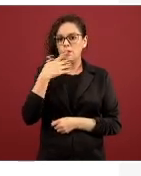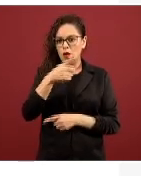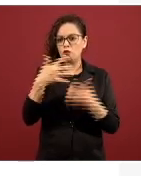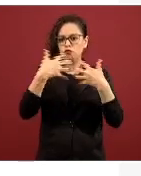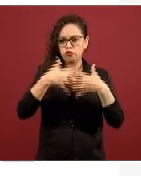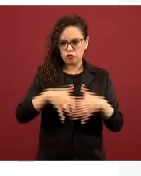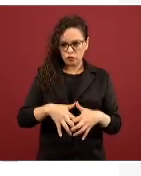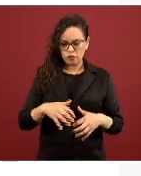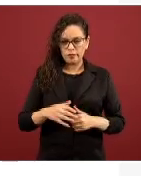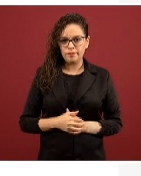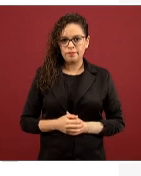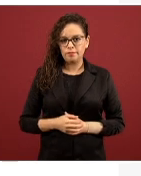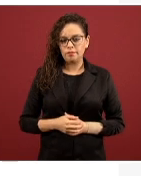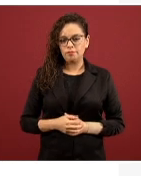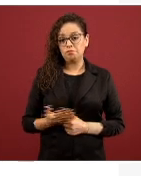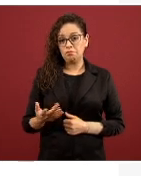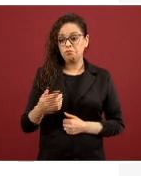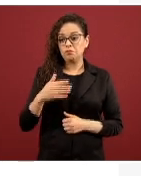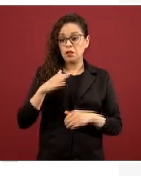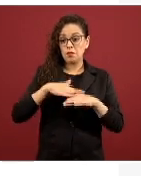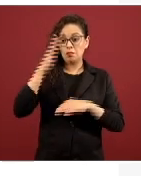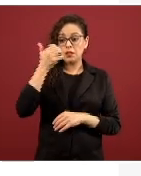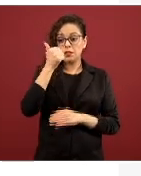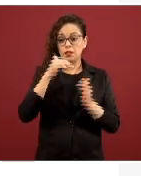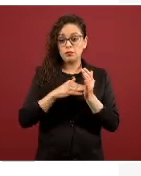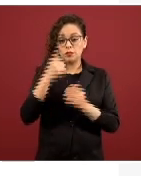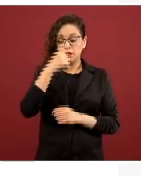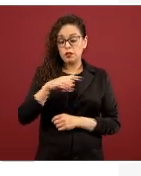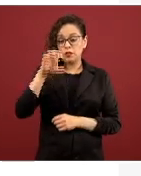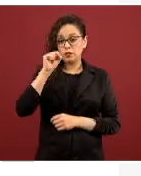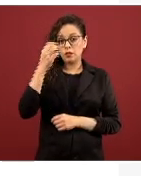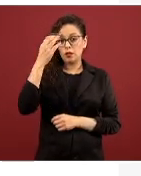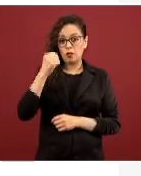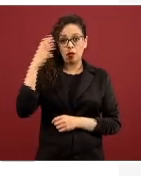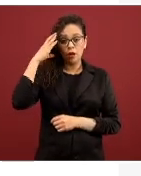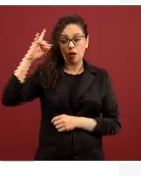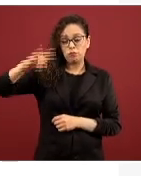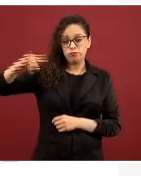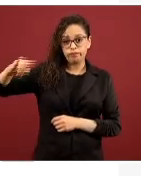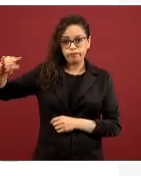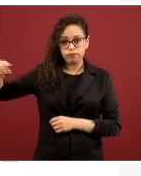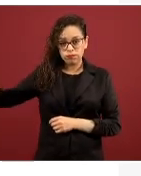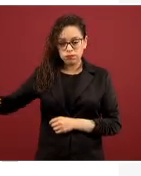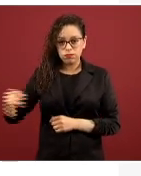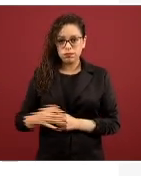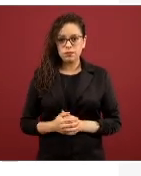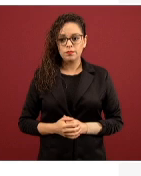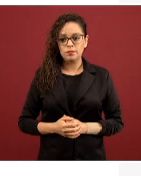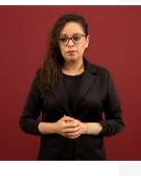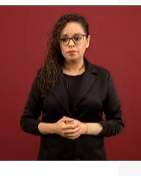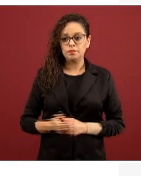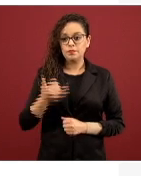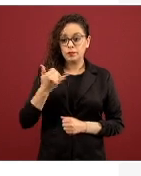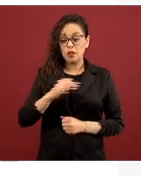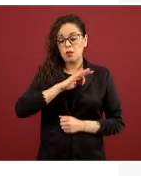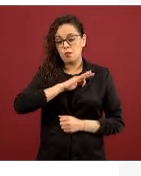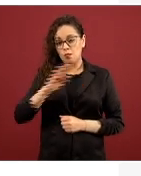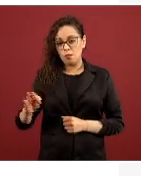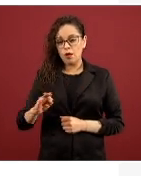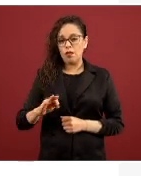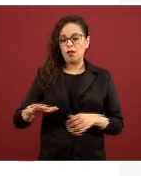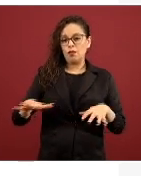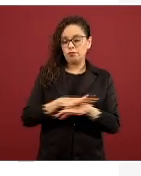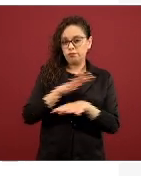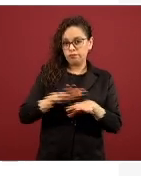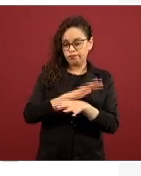de más de 6.169 camas y con la posibilidad de una conversión a más de mil